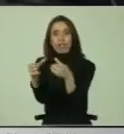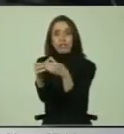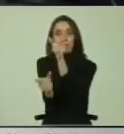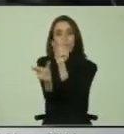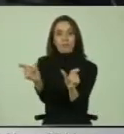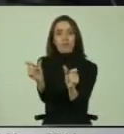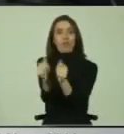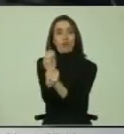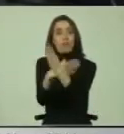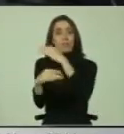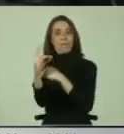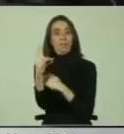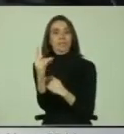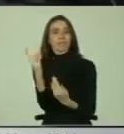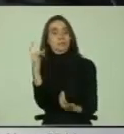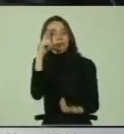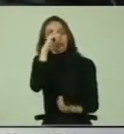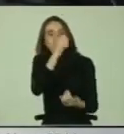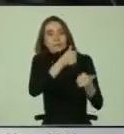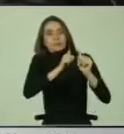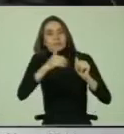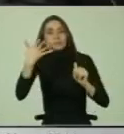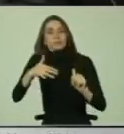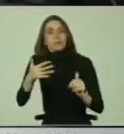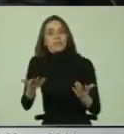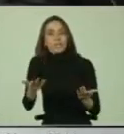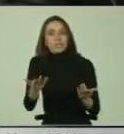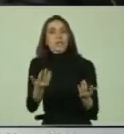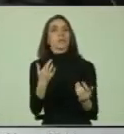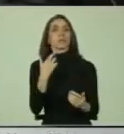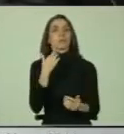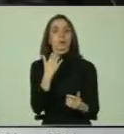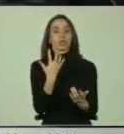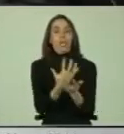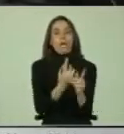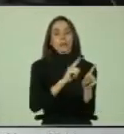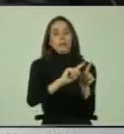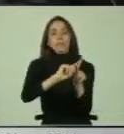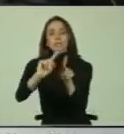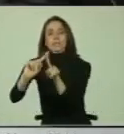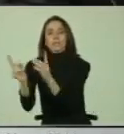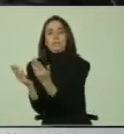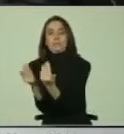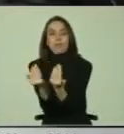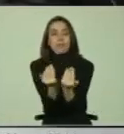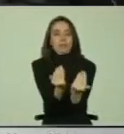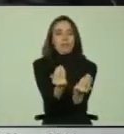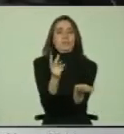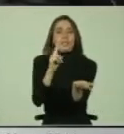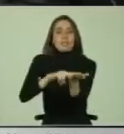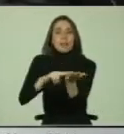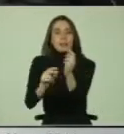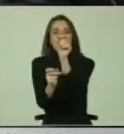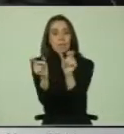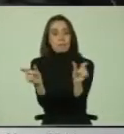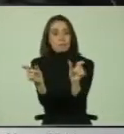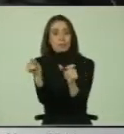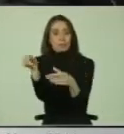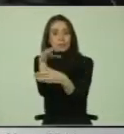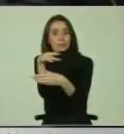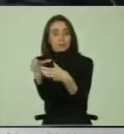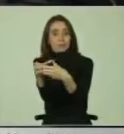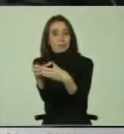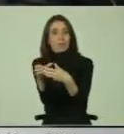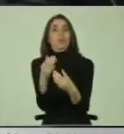siendo un desafío importante. No solo por la heterogeneidad de realidades y necesidades de quienes la conforman, sino también